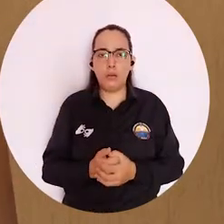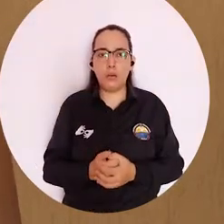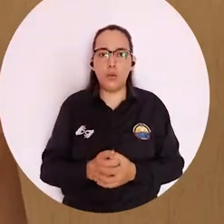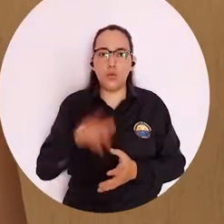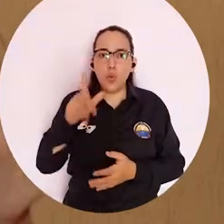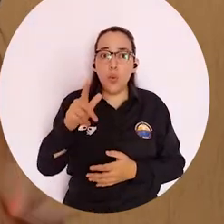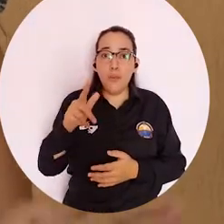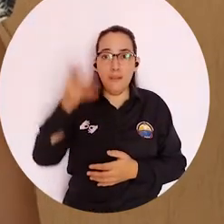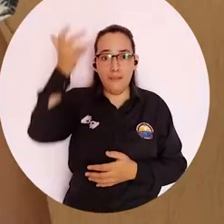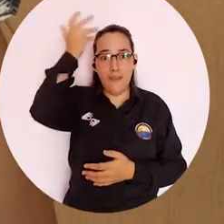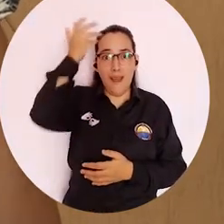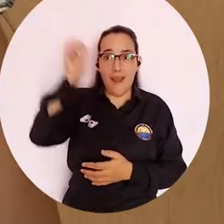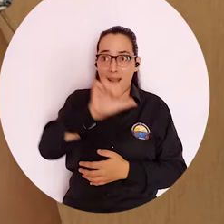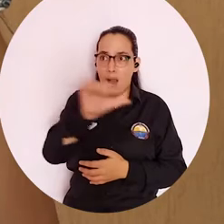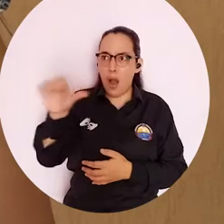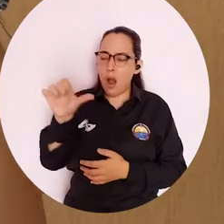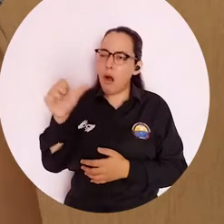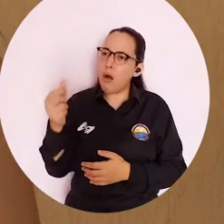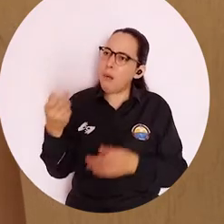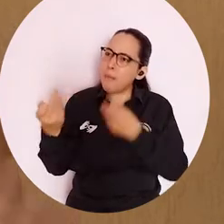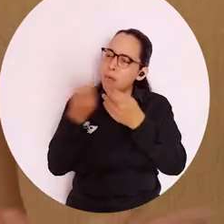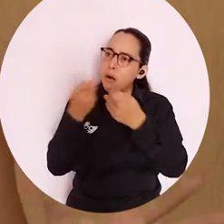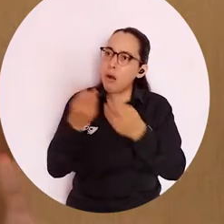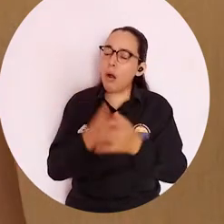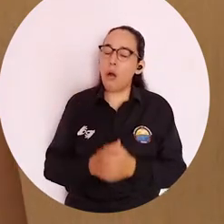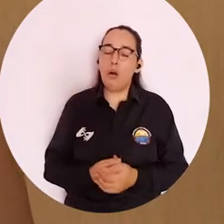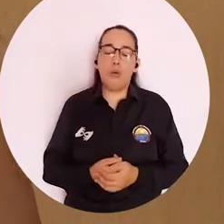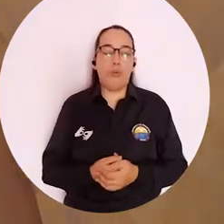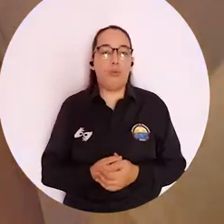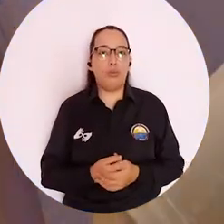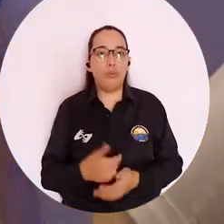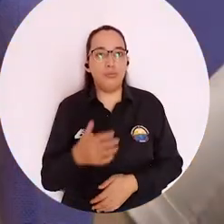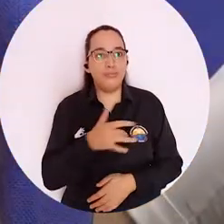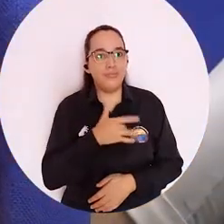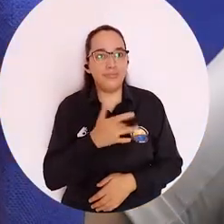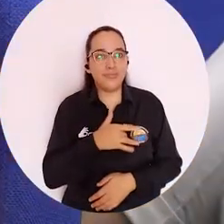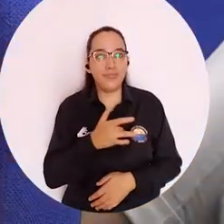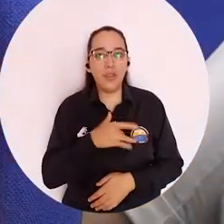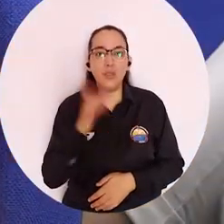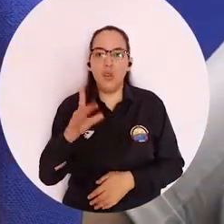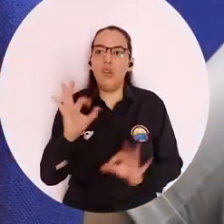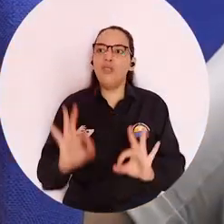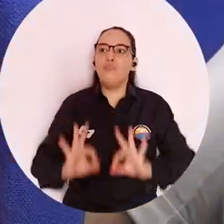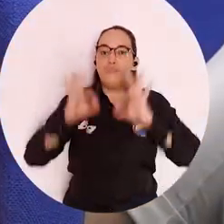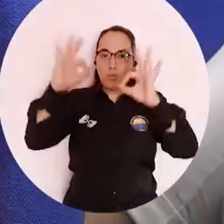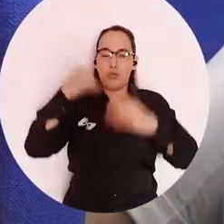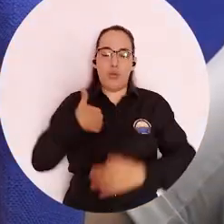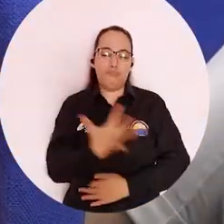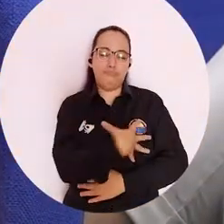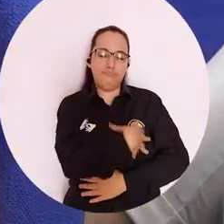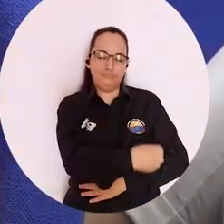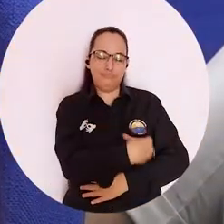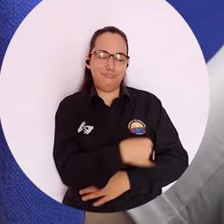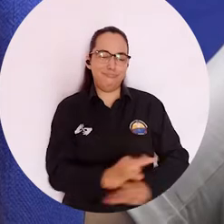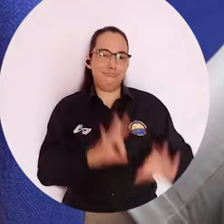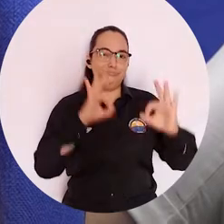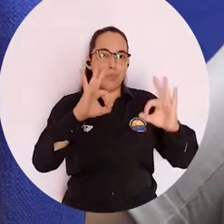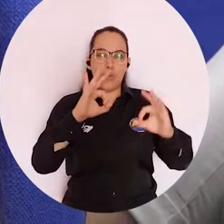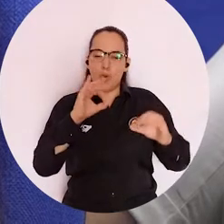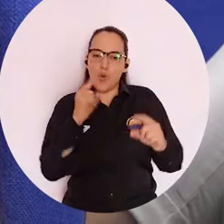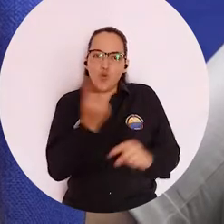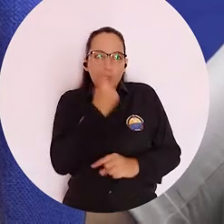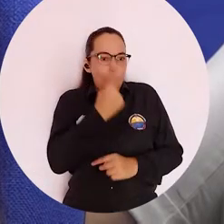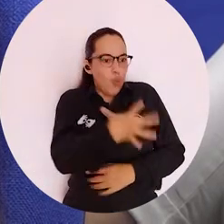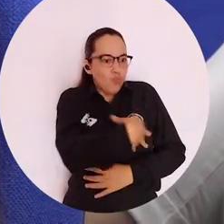daban las chicas fue definitivamente yo creo que lo que hizo exitosa mi lactancia materna